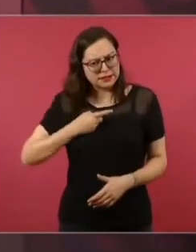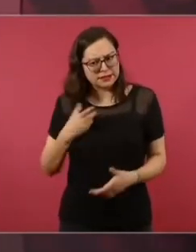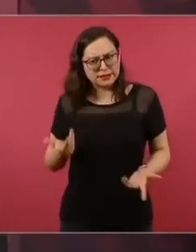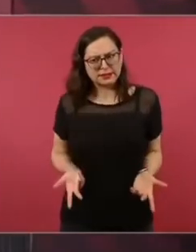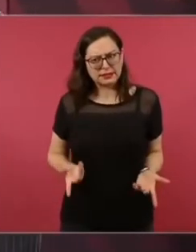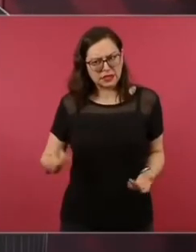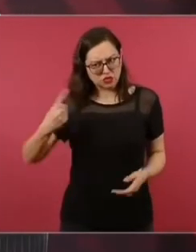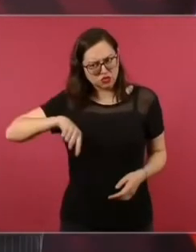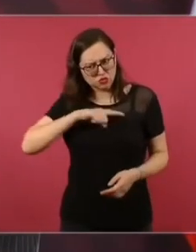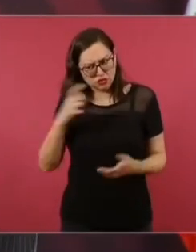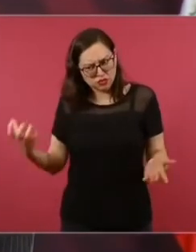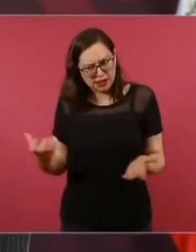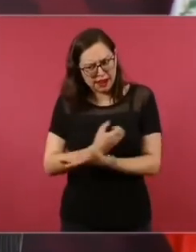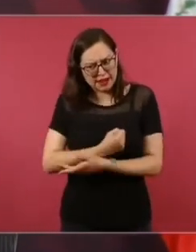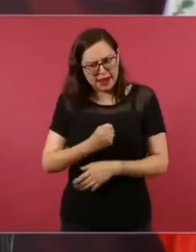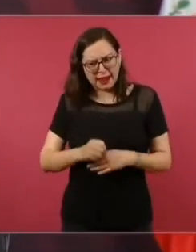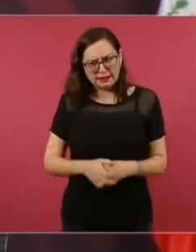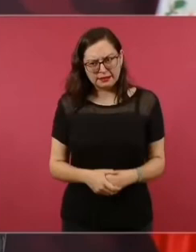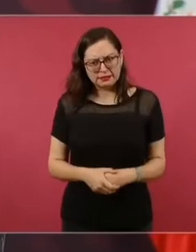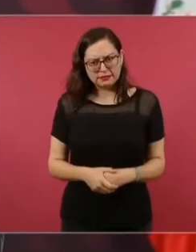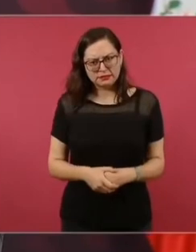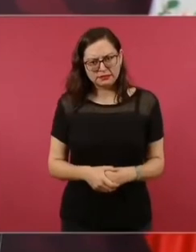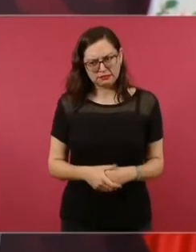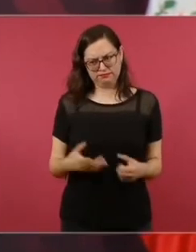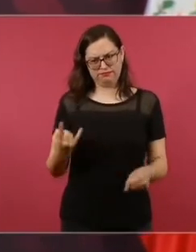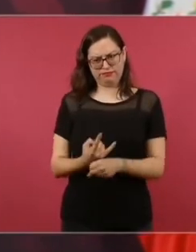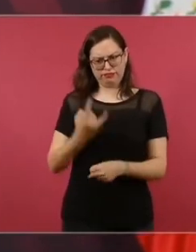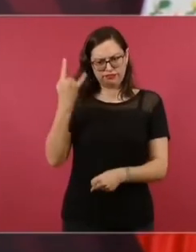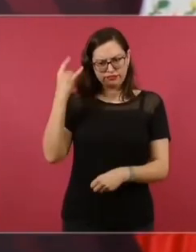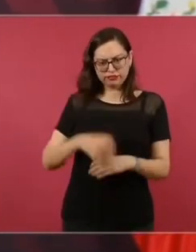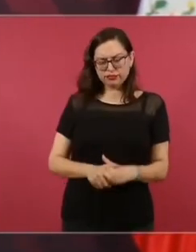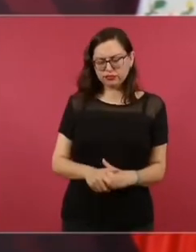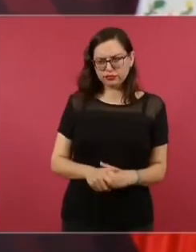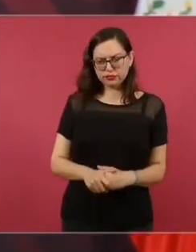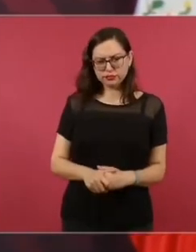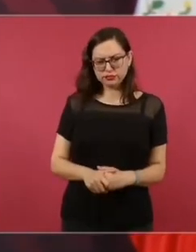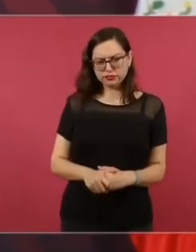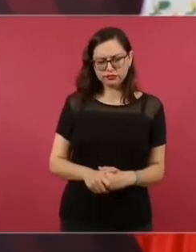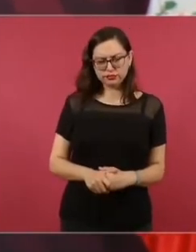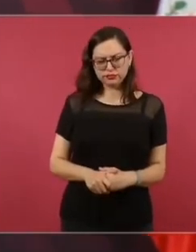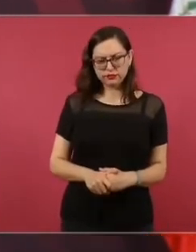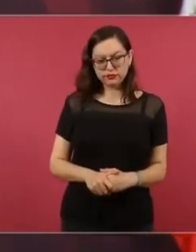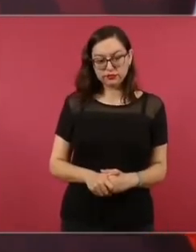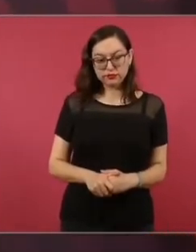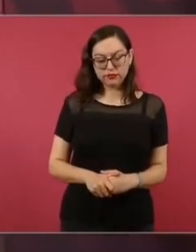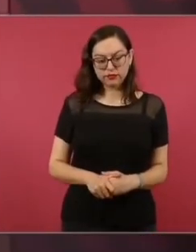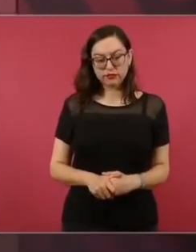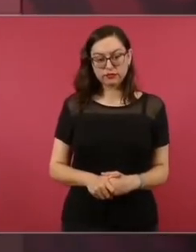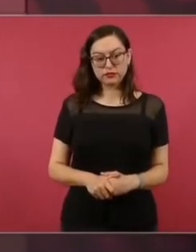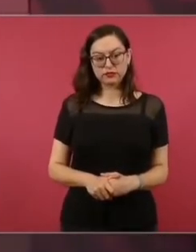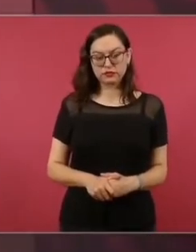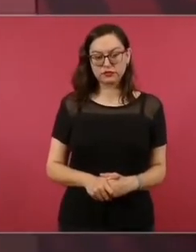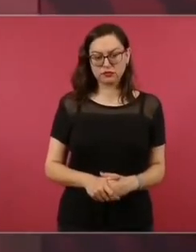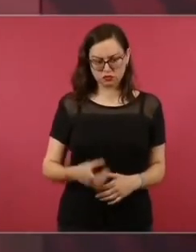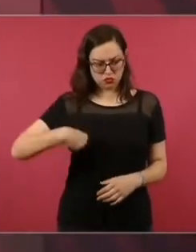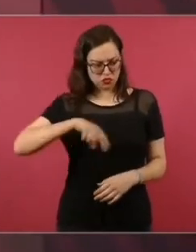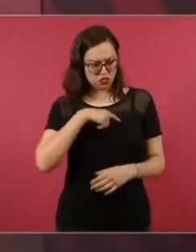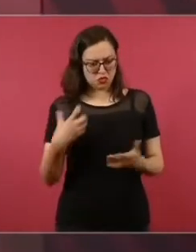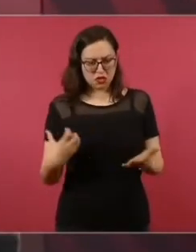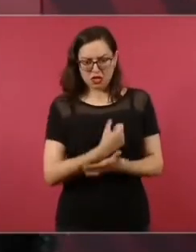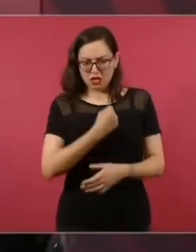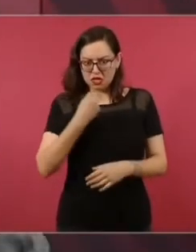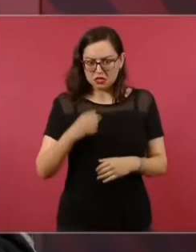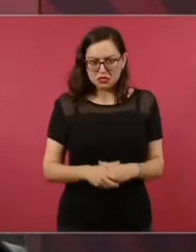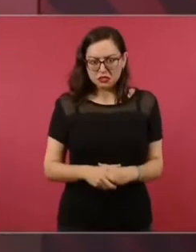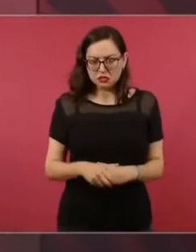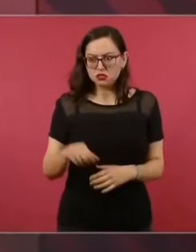que todo iba a salir bien, de que se iba a ganar. tú